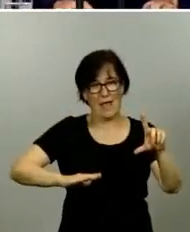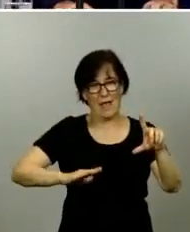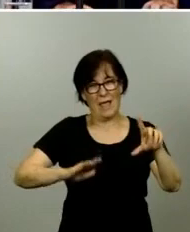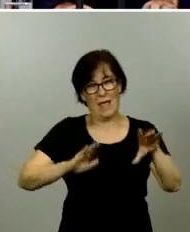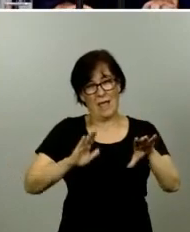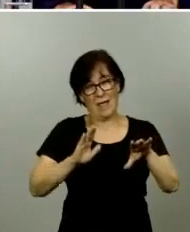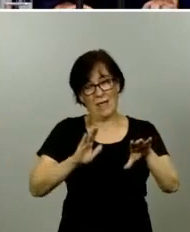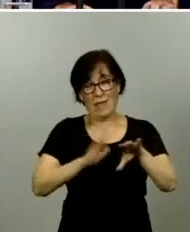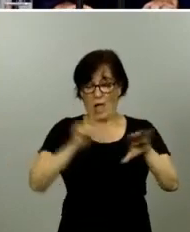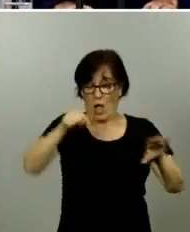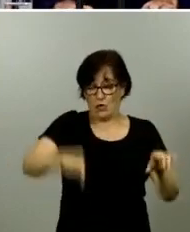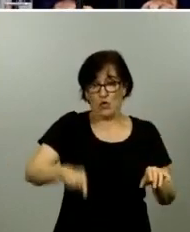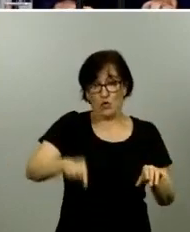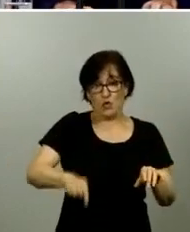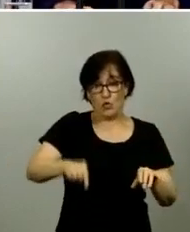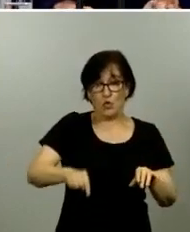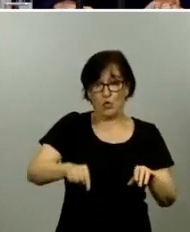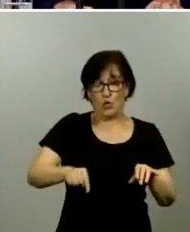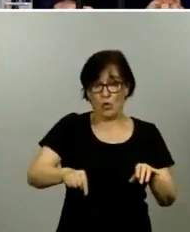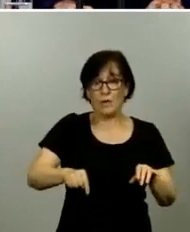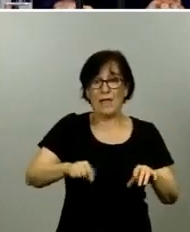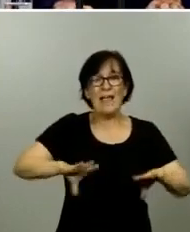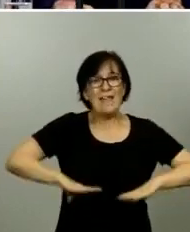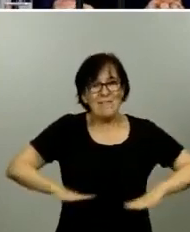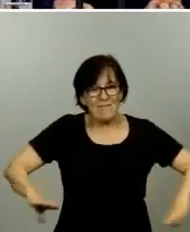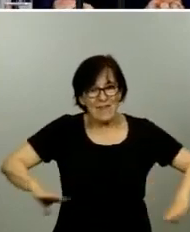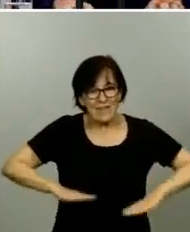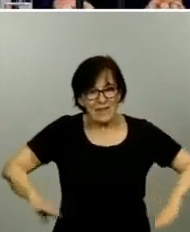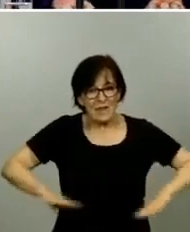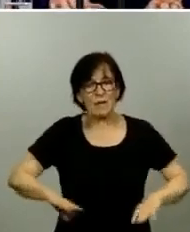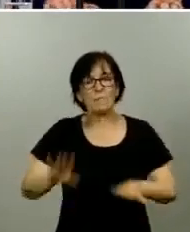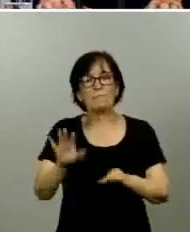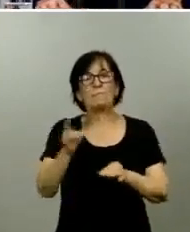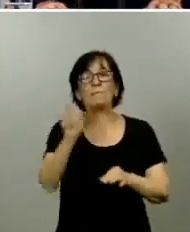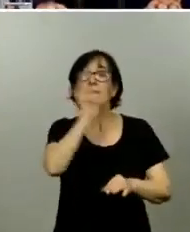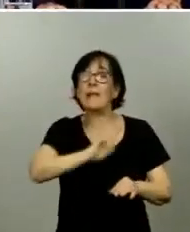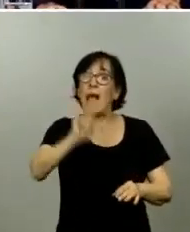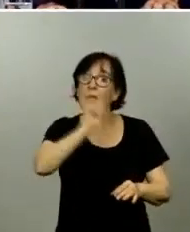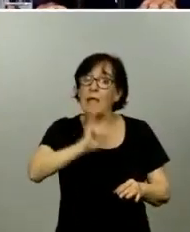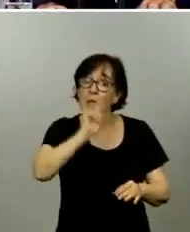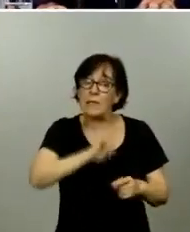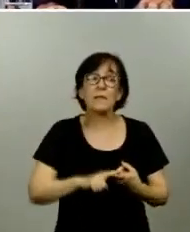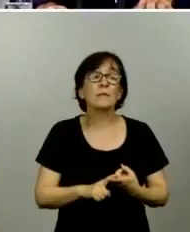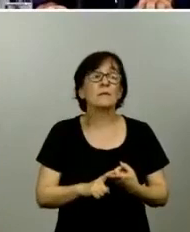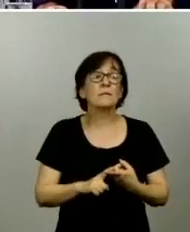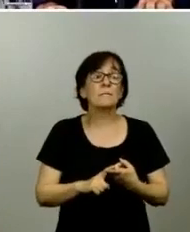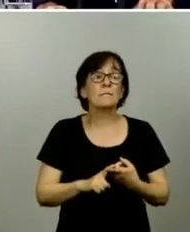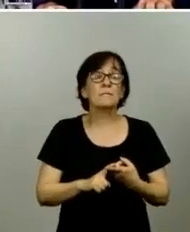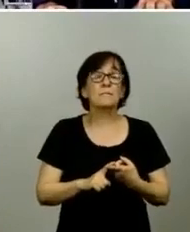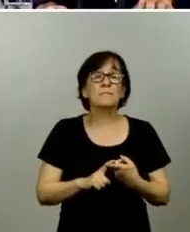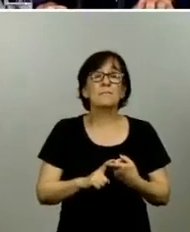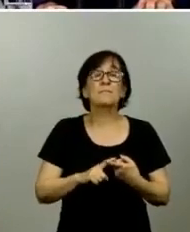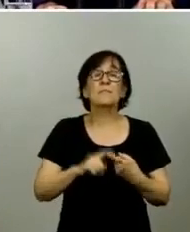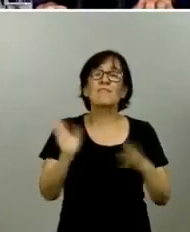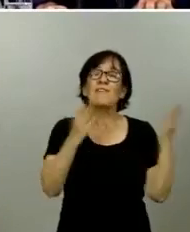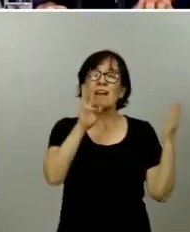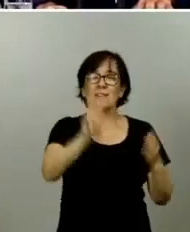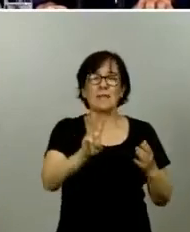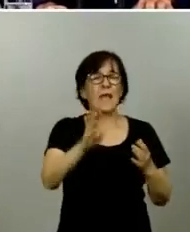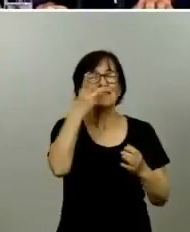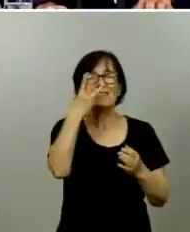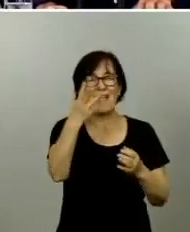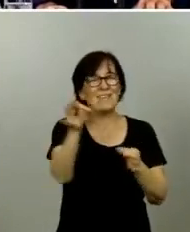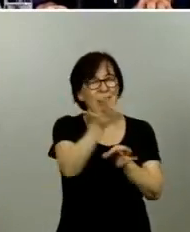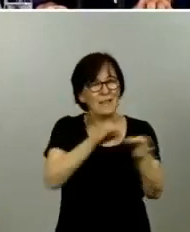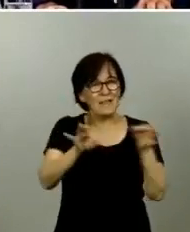sur de Ibiza. En las islas Canarias pasan a fase 3 las tres islas que estaban